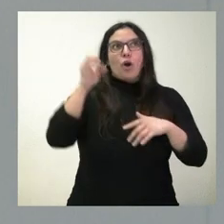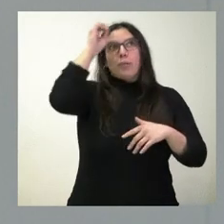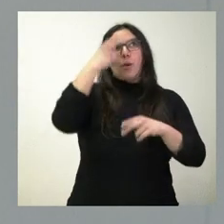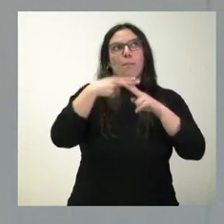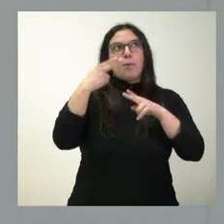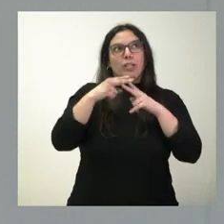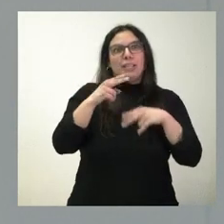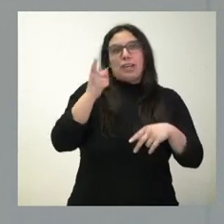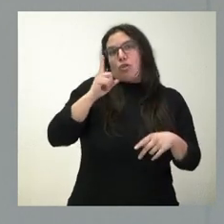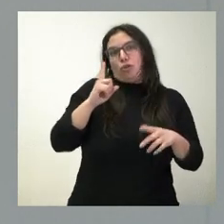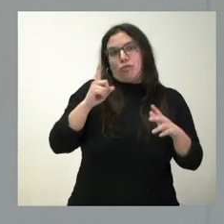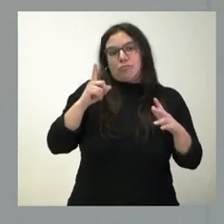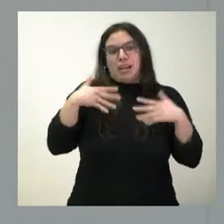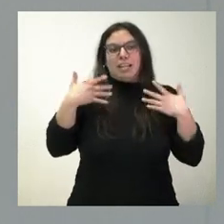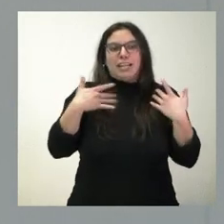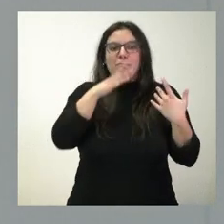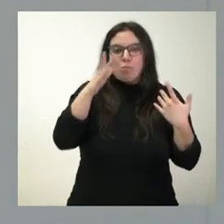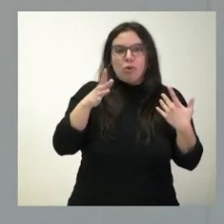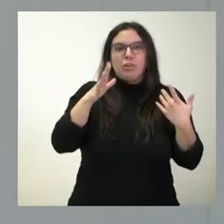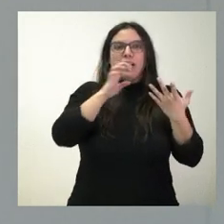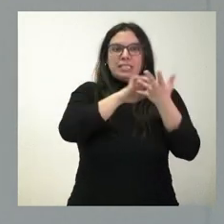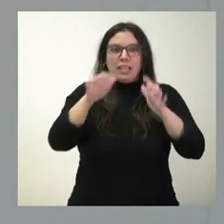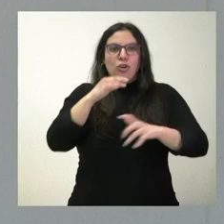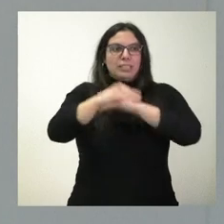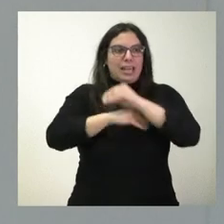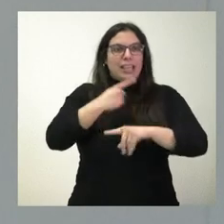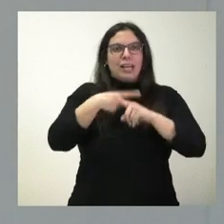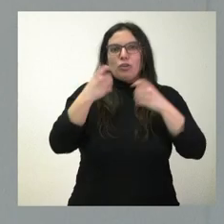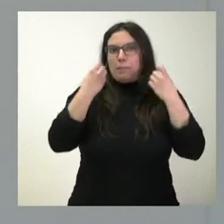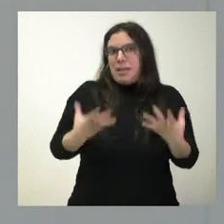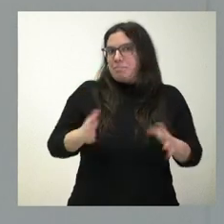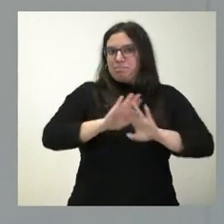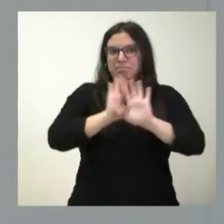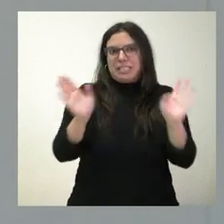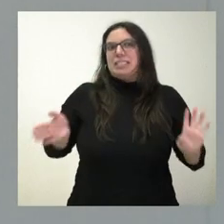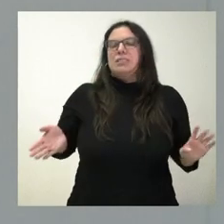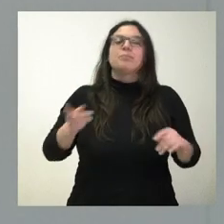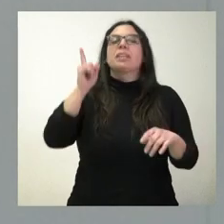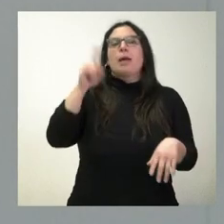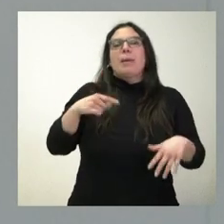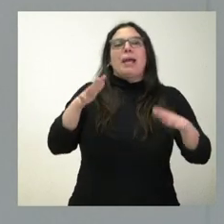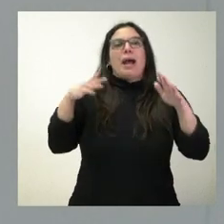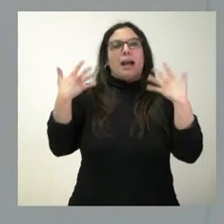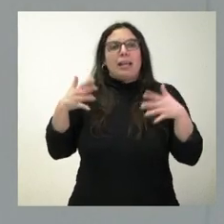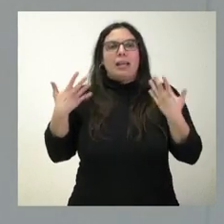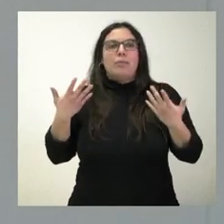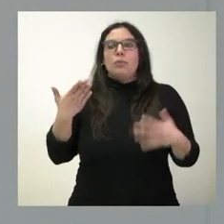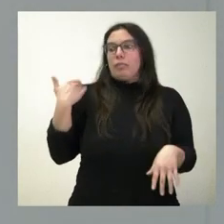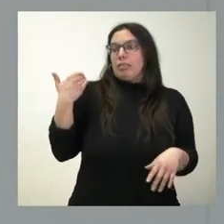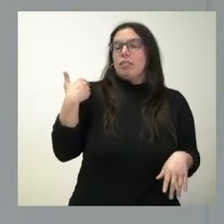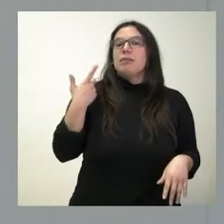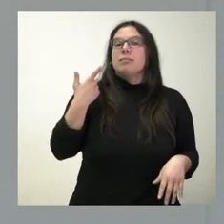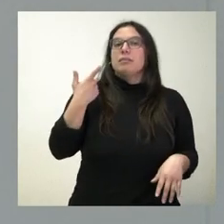una alegría que tenemos como comunidad autónoma de que en Castilla y León se estén haciendo bien las cosas. También nos alegramos no hace mucho cuando,